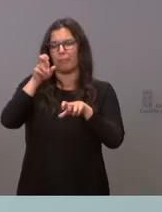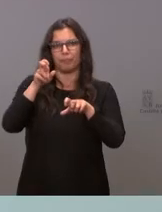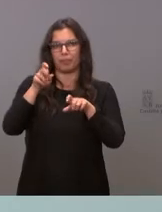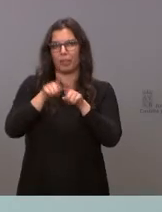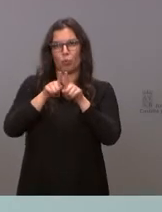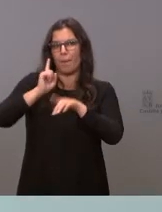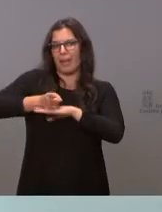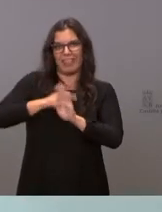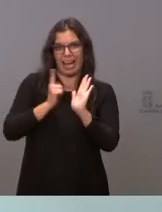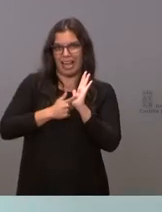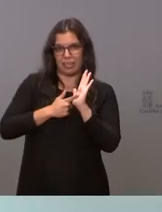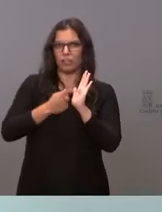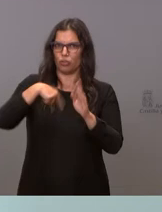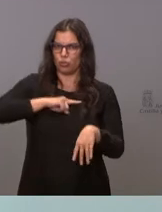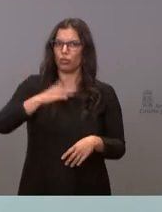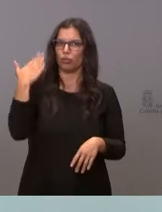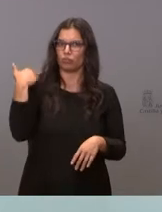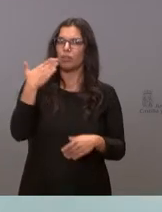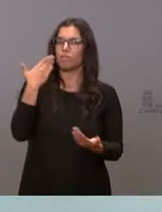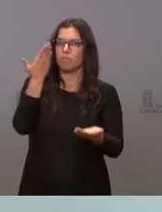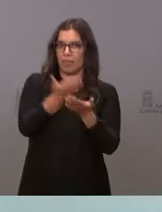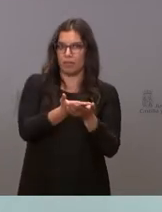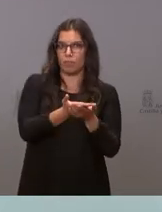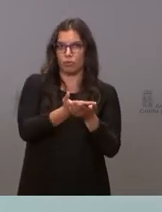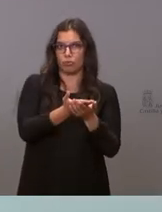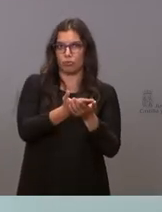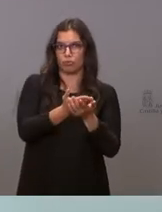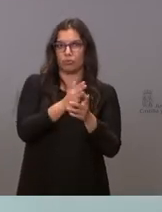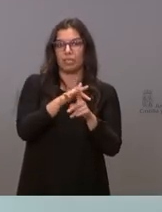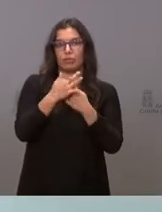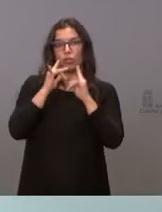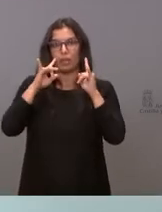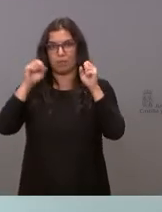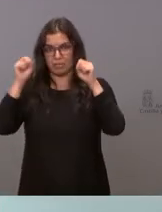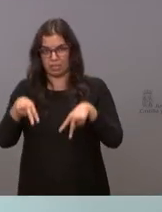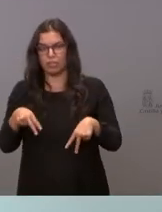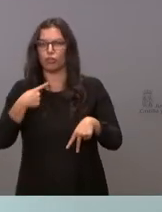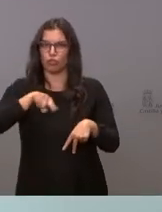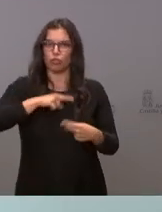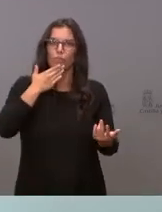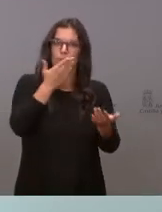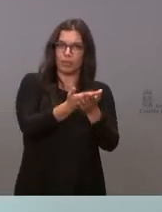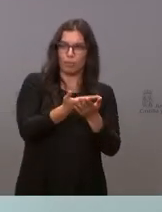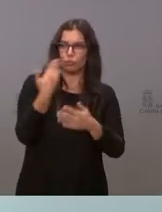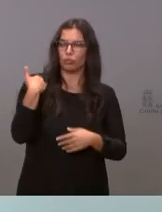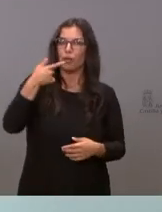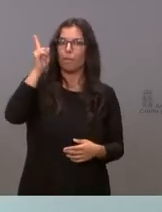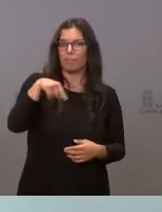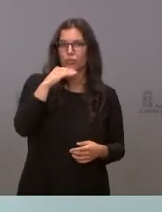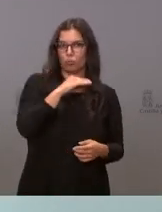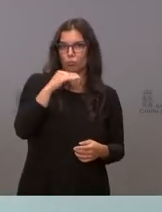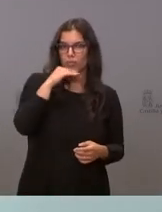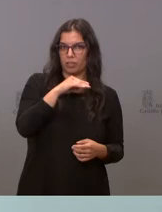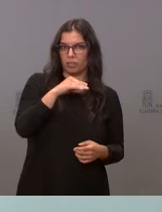Ya pedimos esa situación sin la situación de estado de alarma. Toque de queda en el mes de octubre.